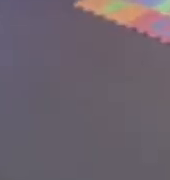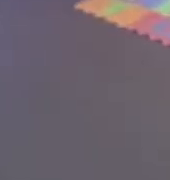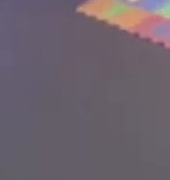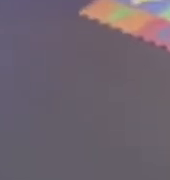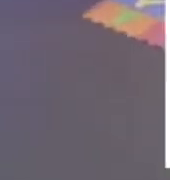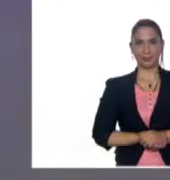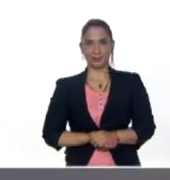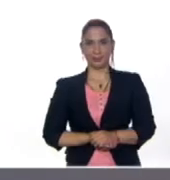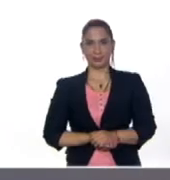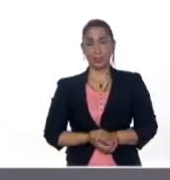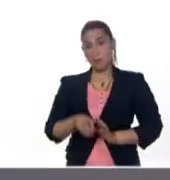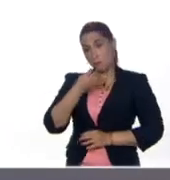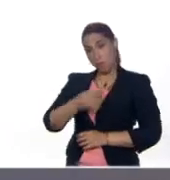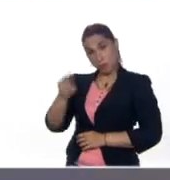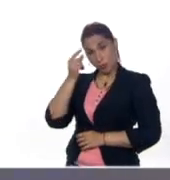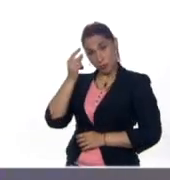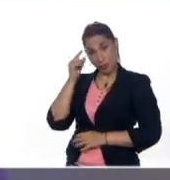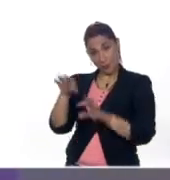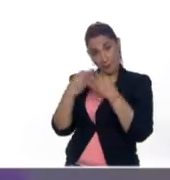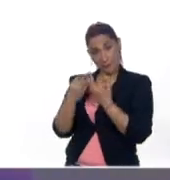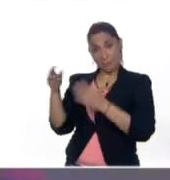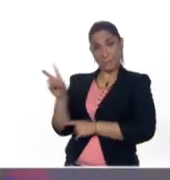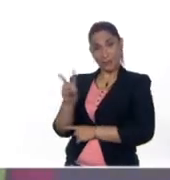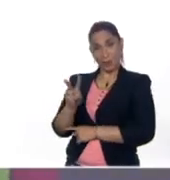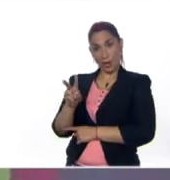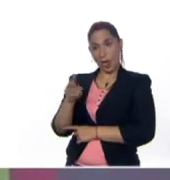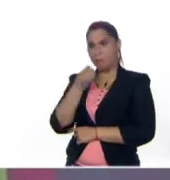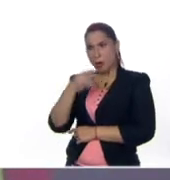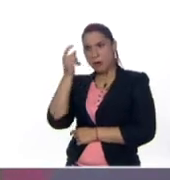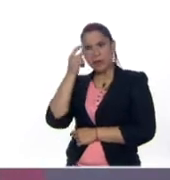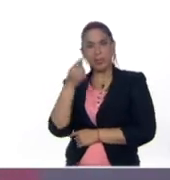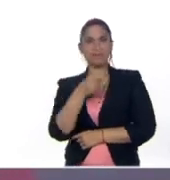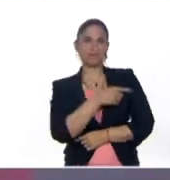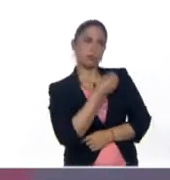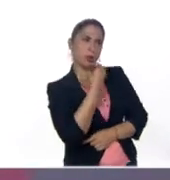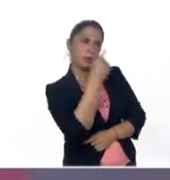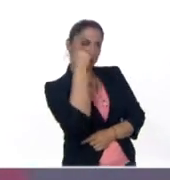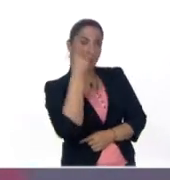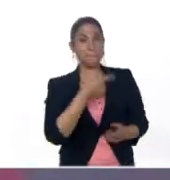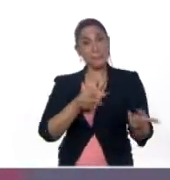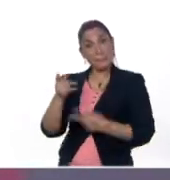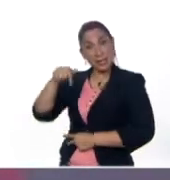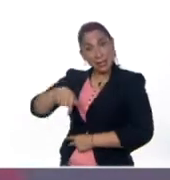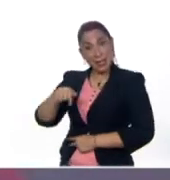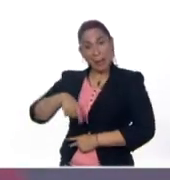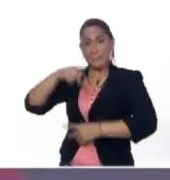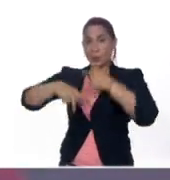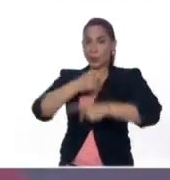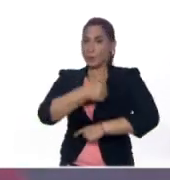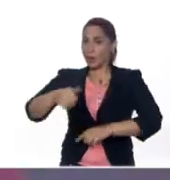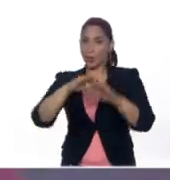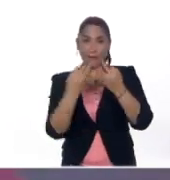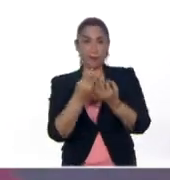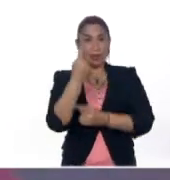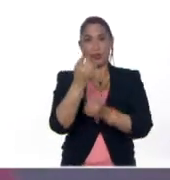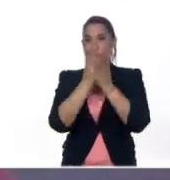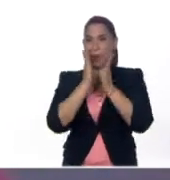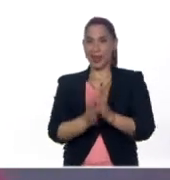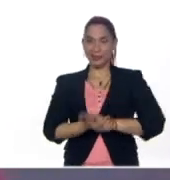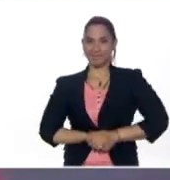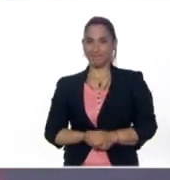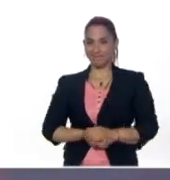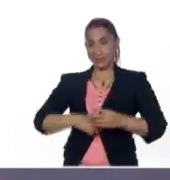Muy buenos días, familia venezolana. Muy buenos días, Edison. Buenos días, Yelixar. Bienvenidos a este su programa Cada Familia en la Escuela.